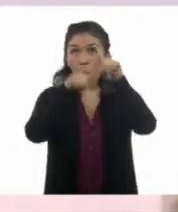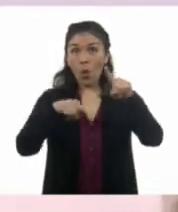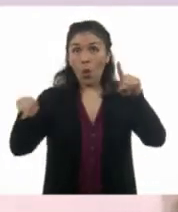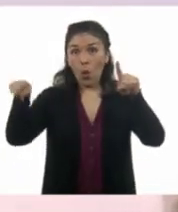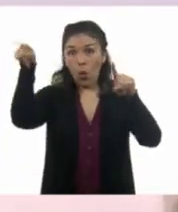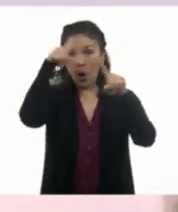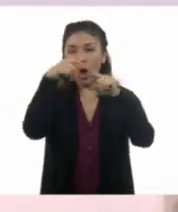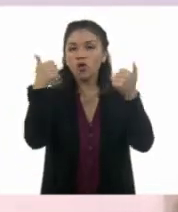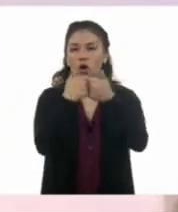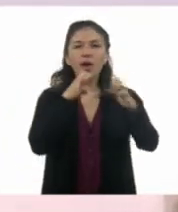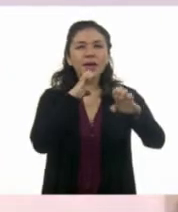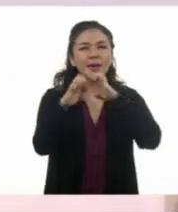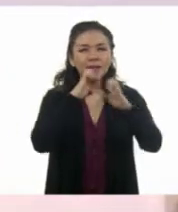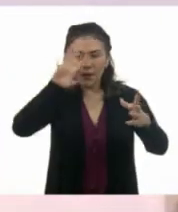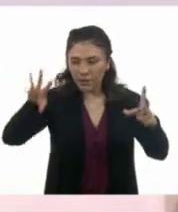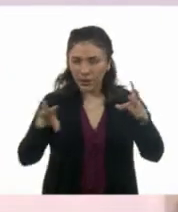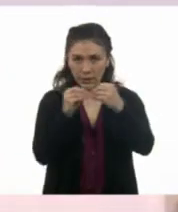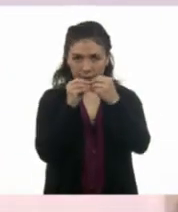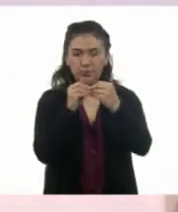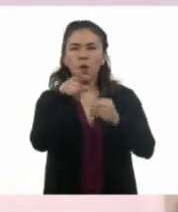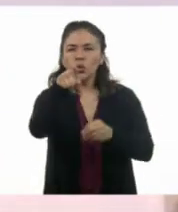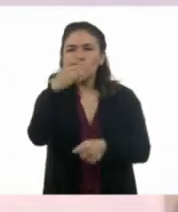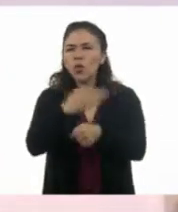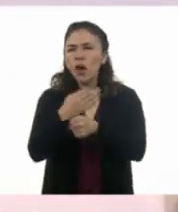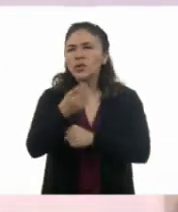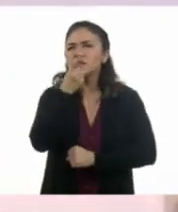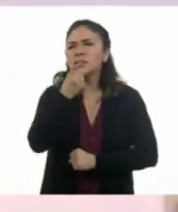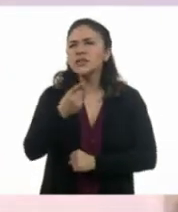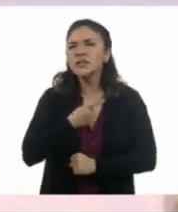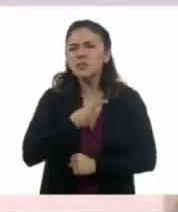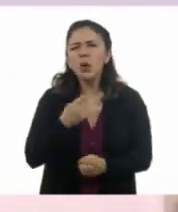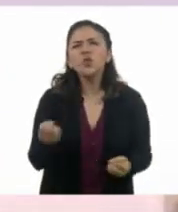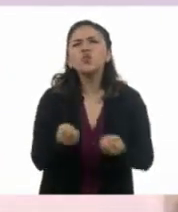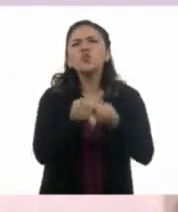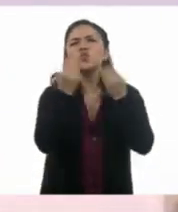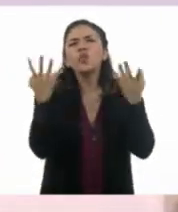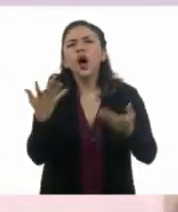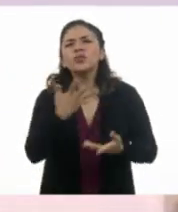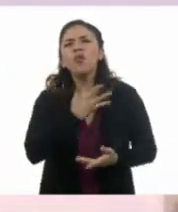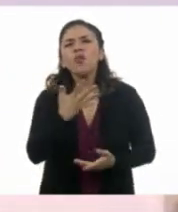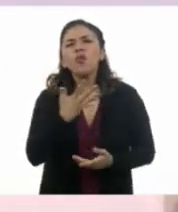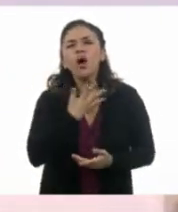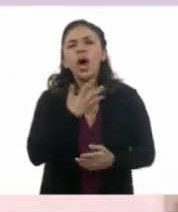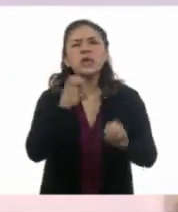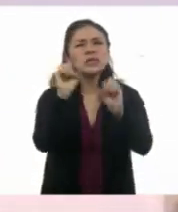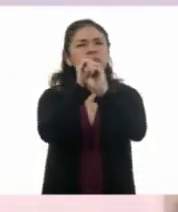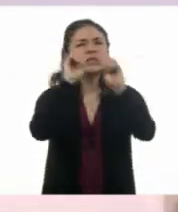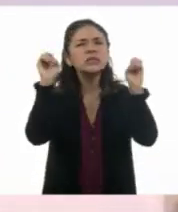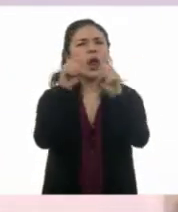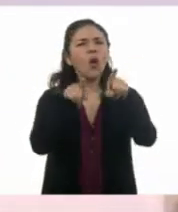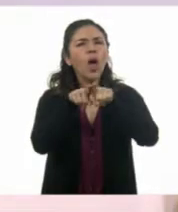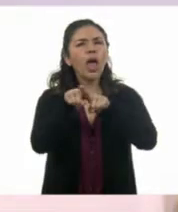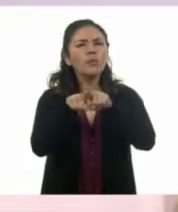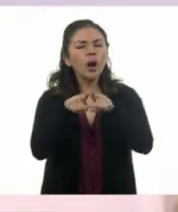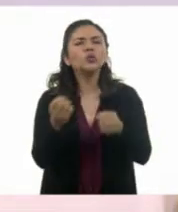donde se hizo la entrevista. ¿Me puedes decir cuántas opciones no tienen hermanos en la escuela?